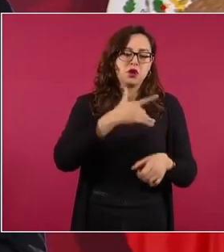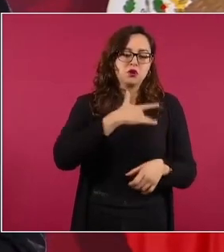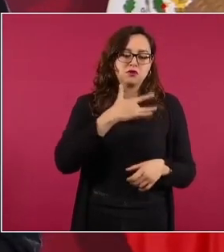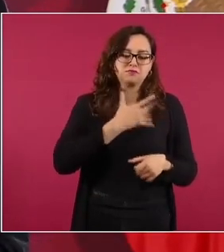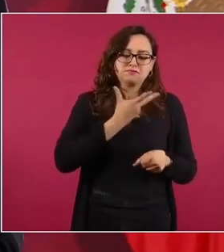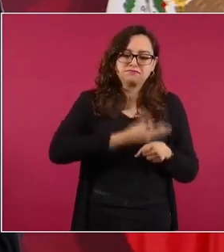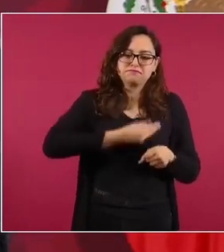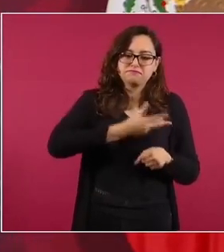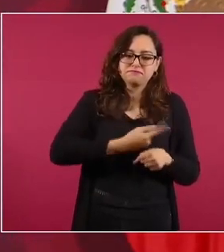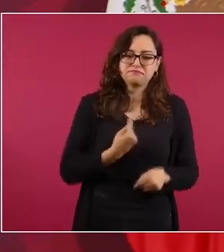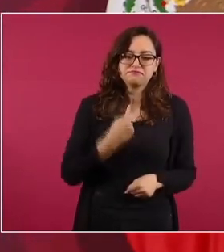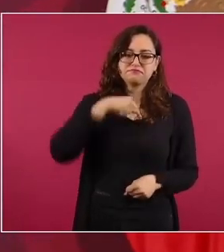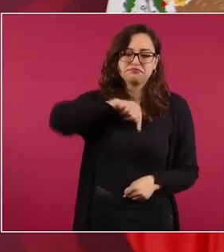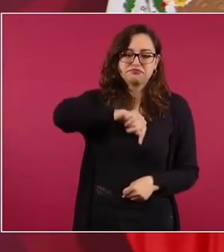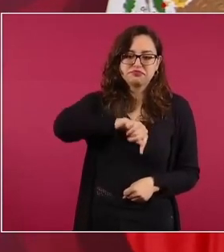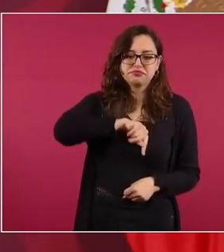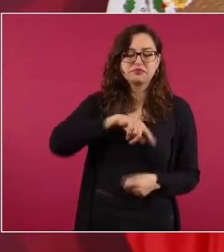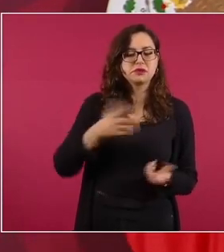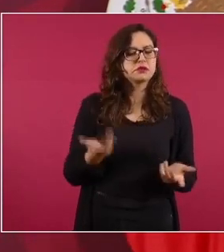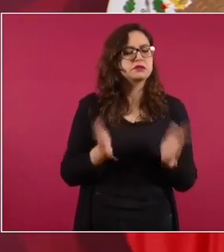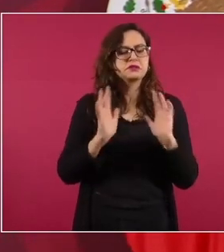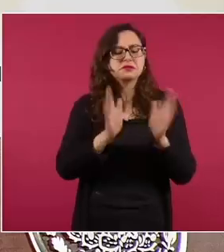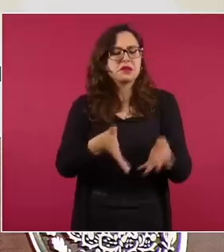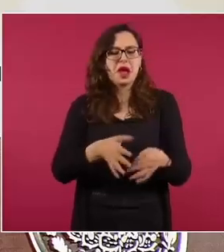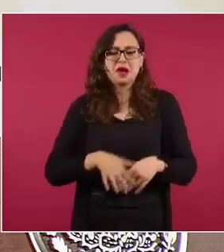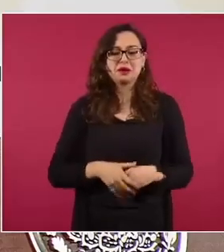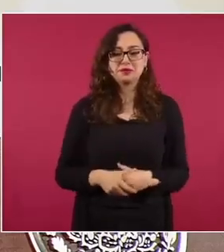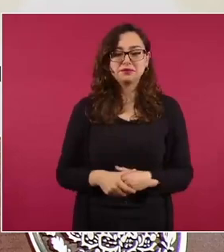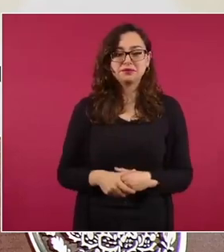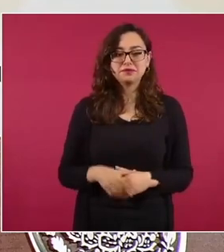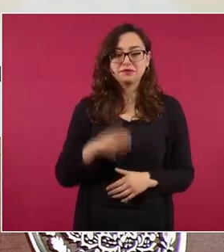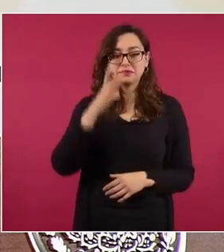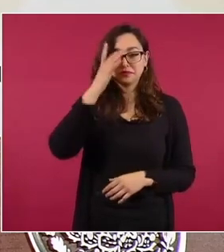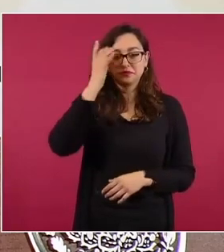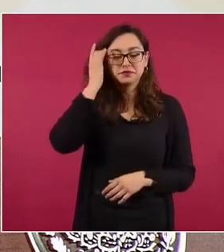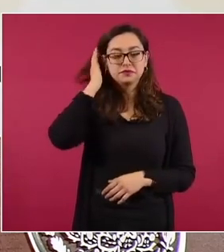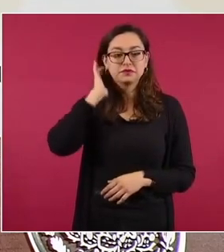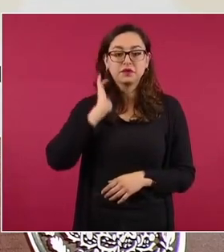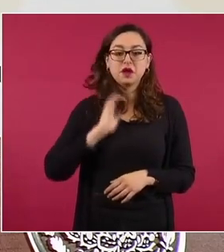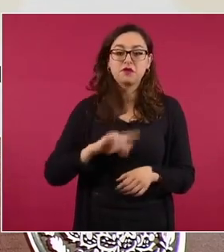Lo demás de que tiroides, pues sí.